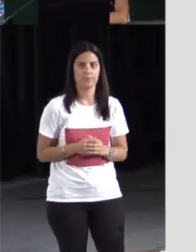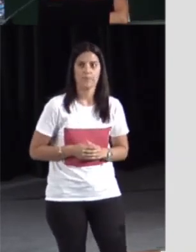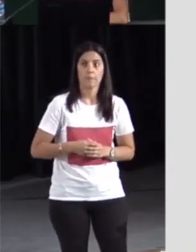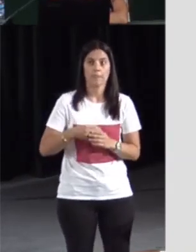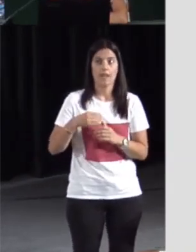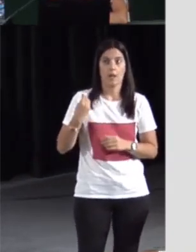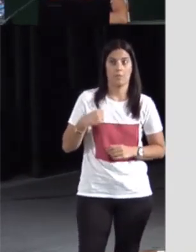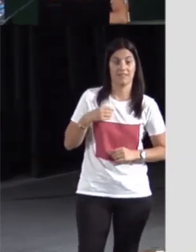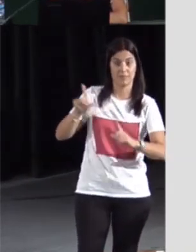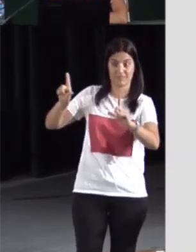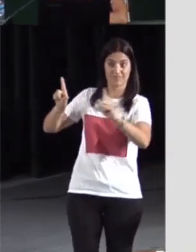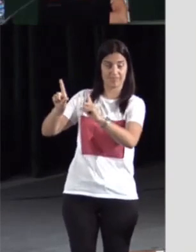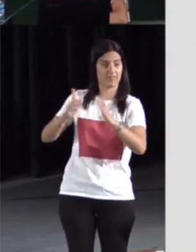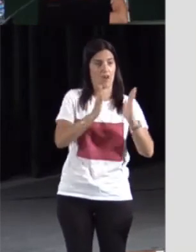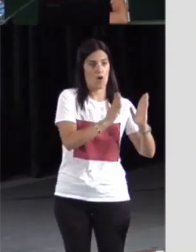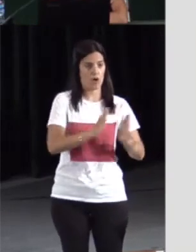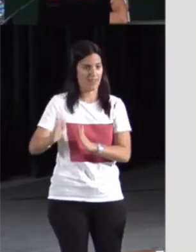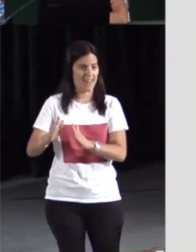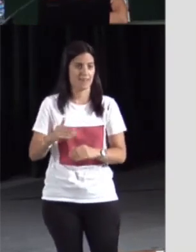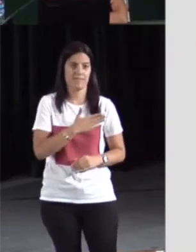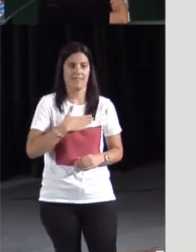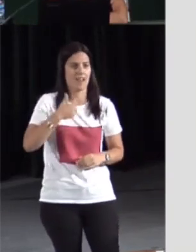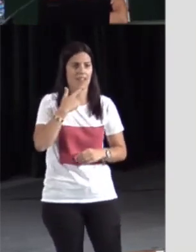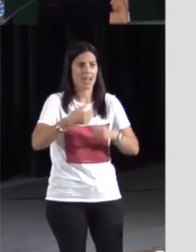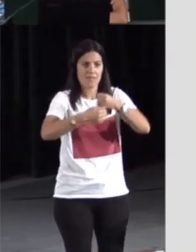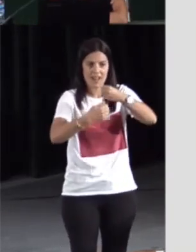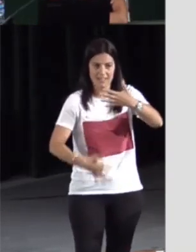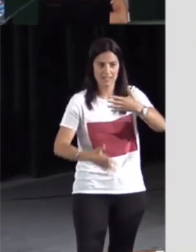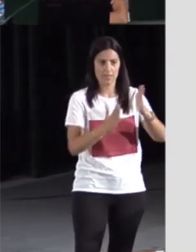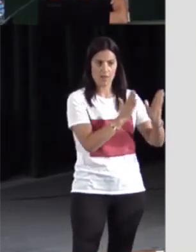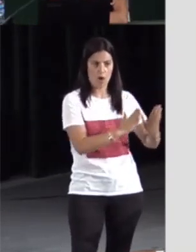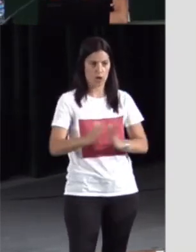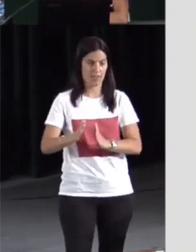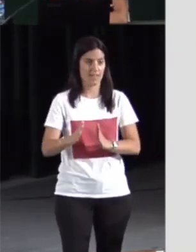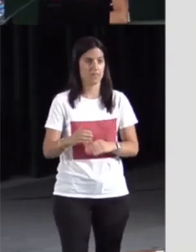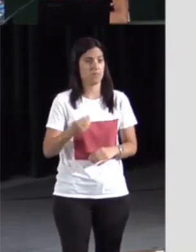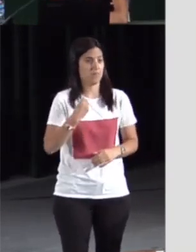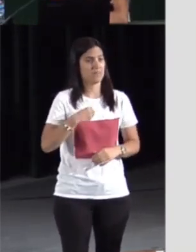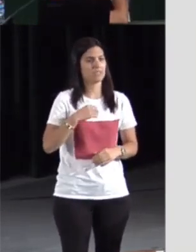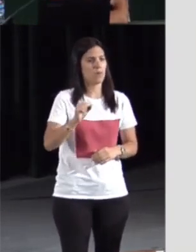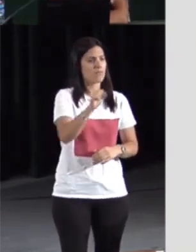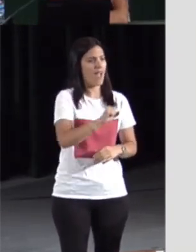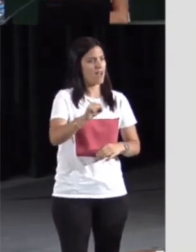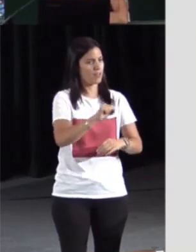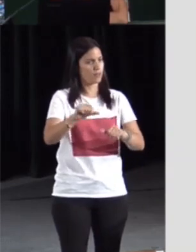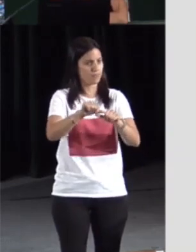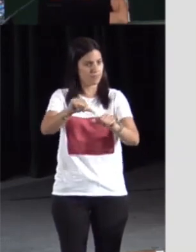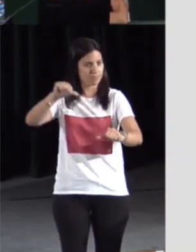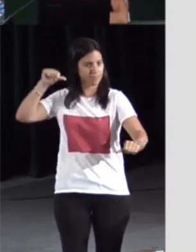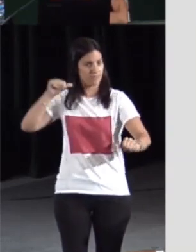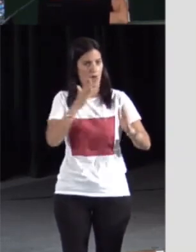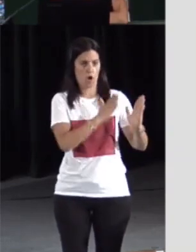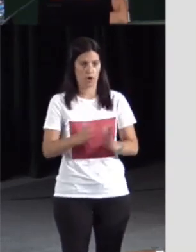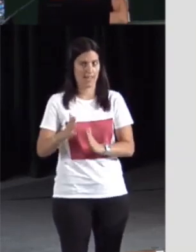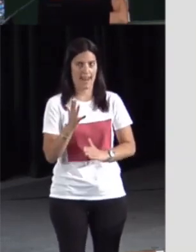A la derecha vemos otro recuadro azul, que es el cuadro de ordenar. Ahí, en ordenar, podemos ordenar el resultado de